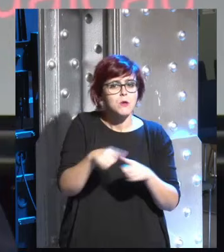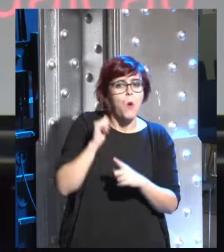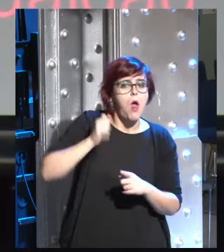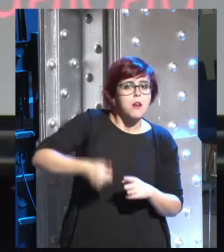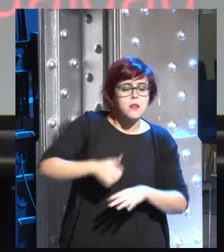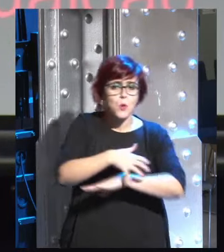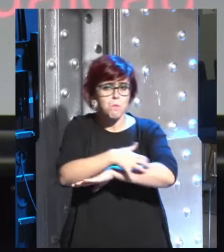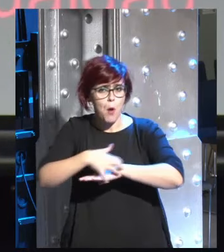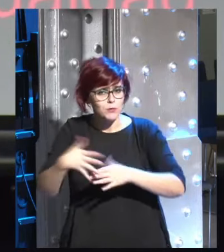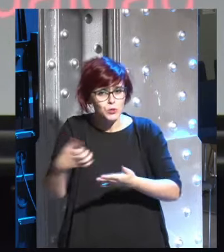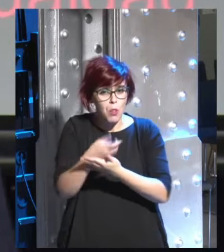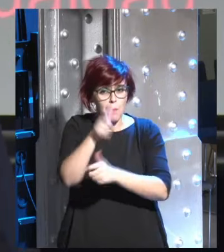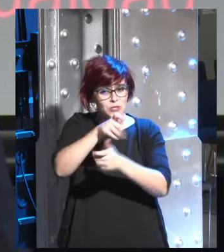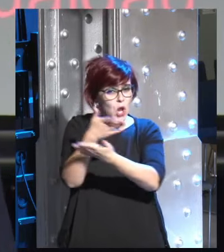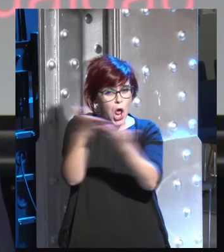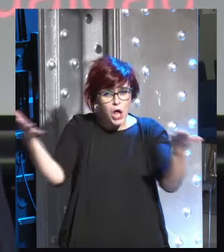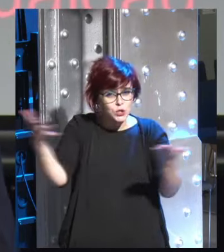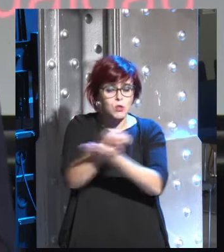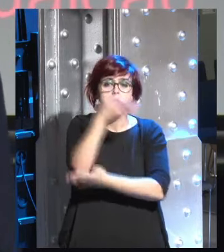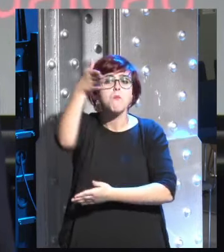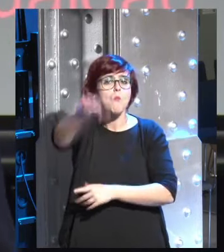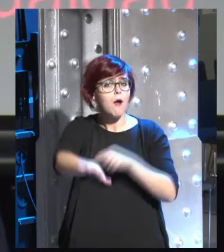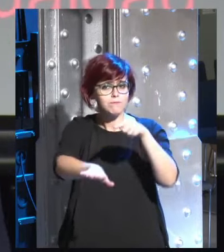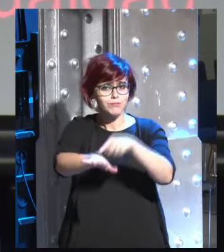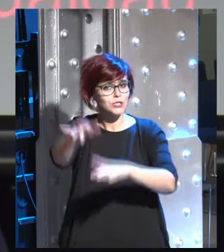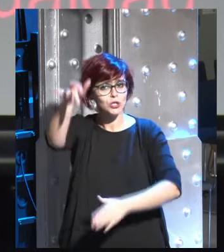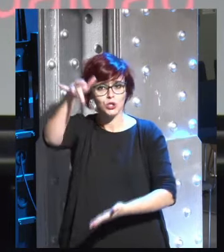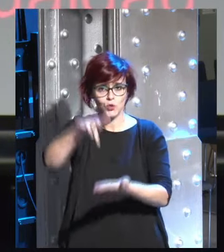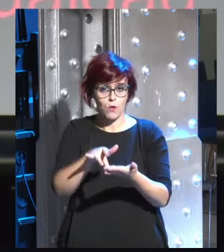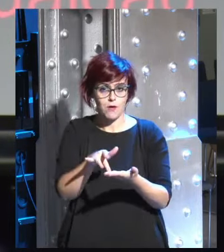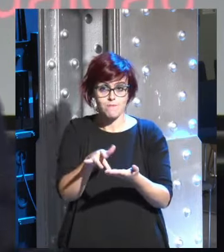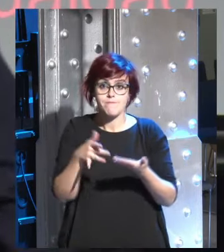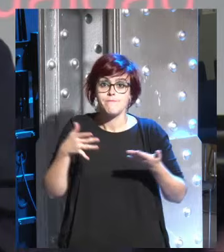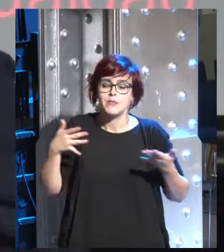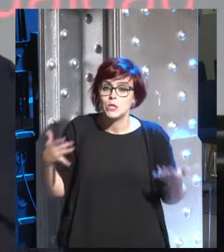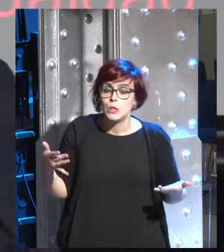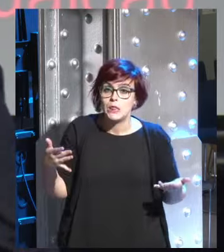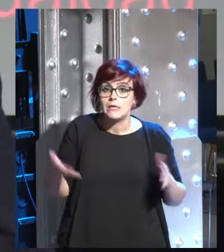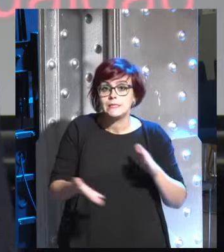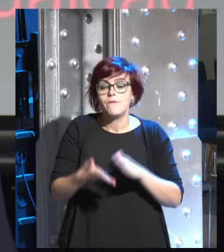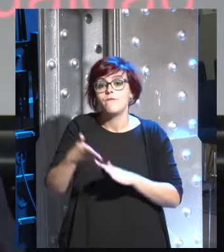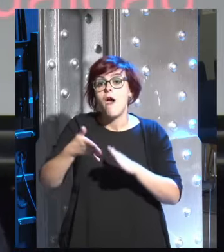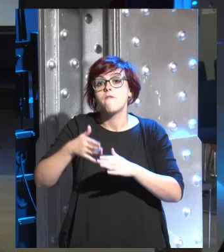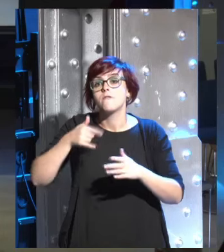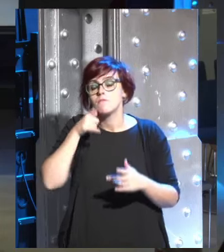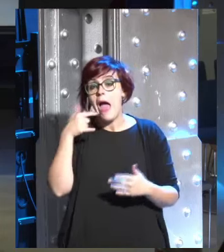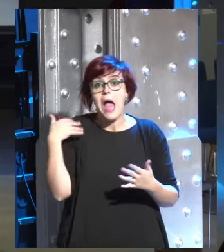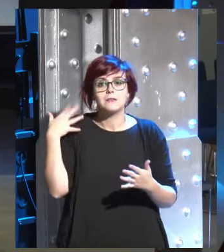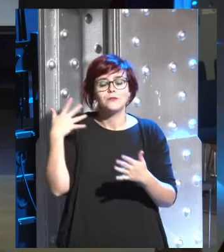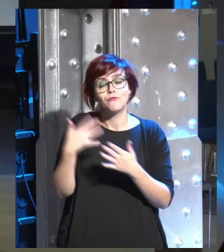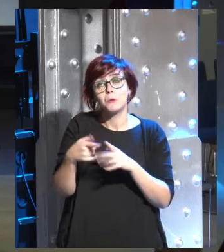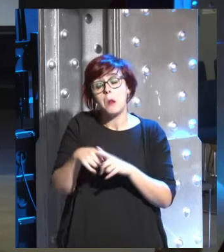ricos de pobres todo el mundo tenía que morir al final así que este era uno de los consuelos más